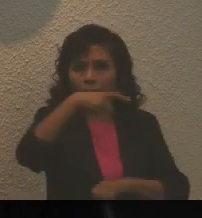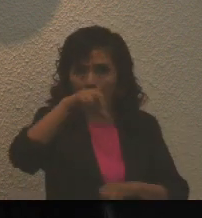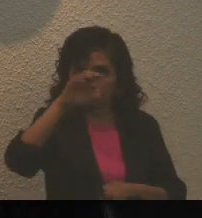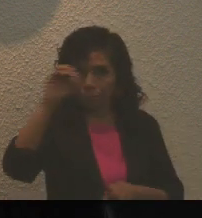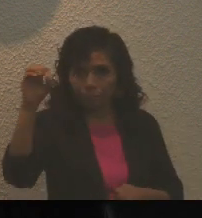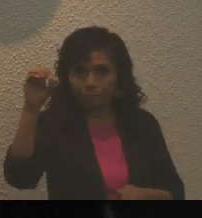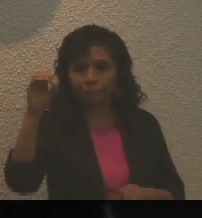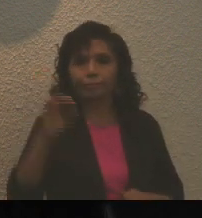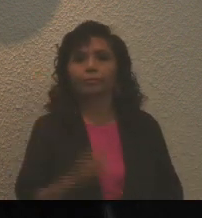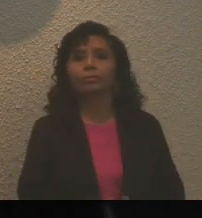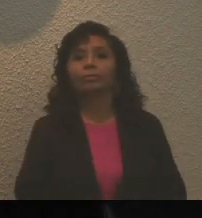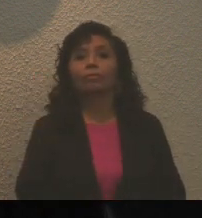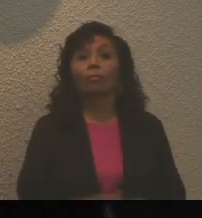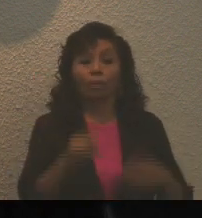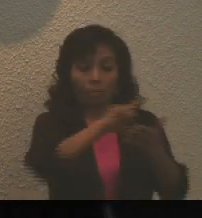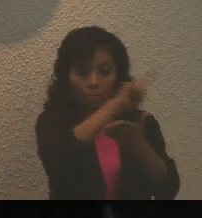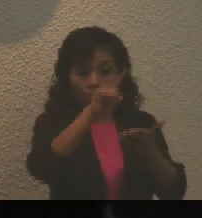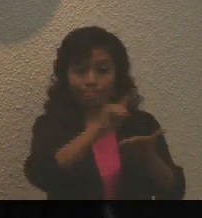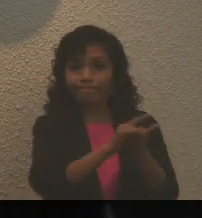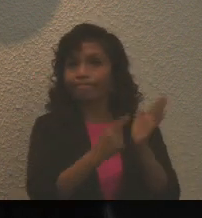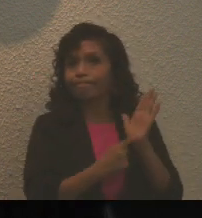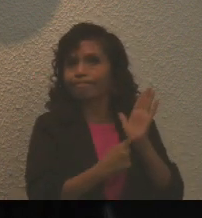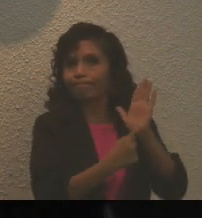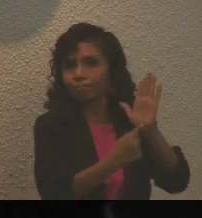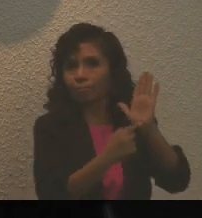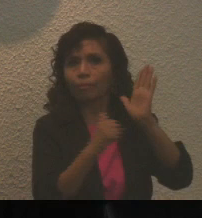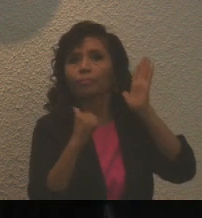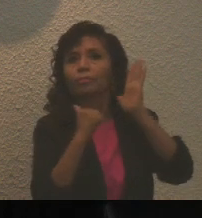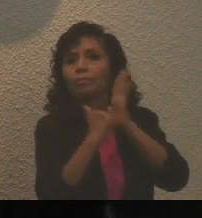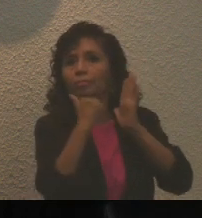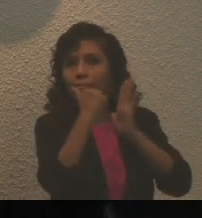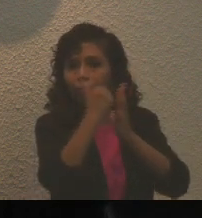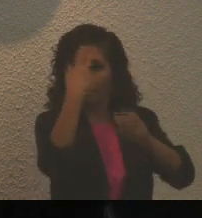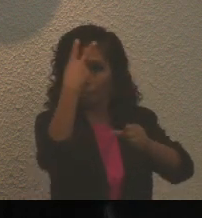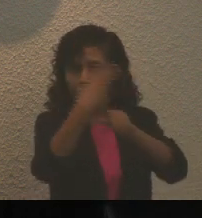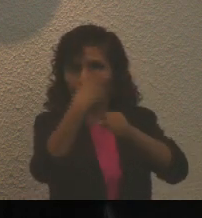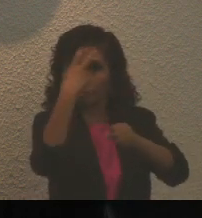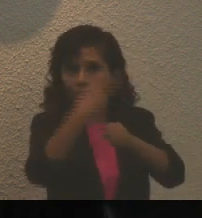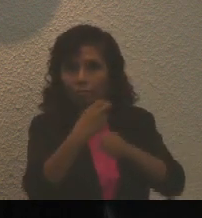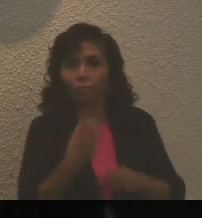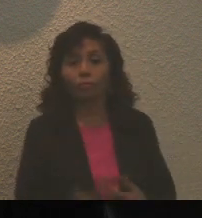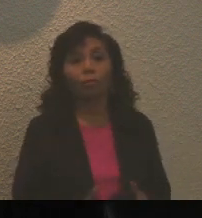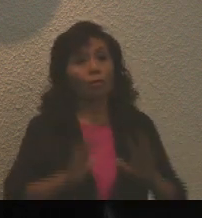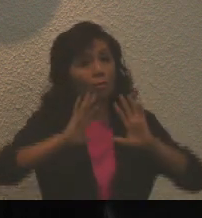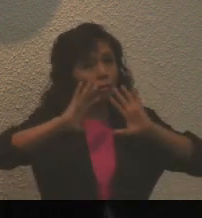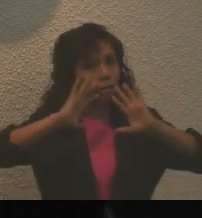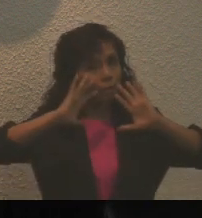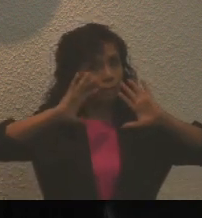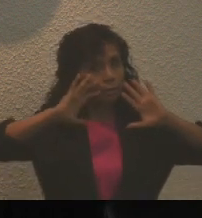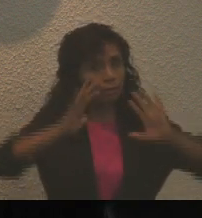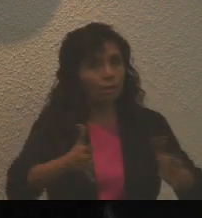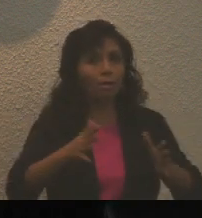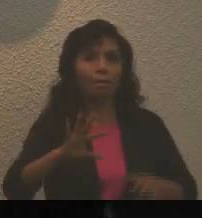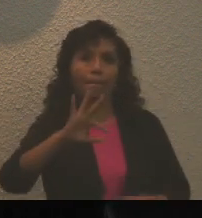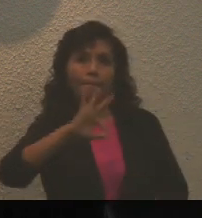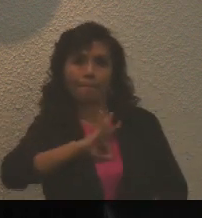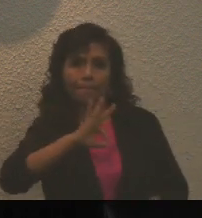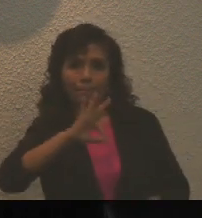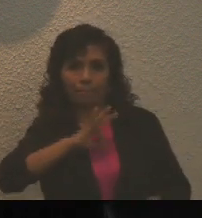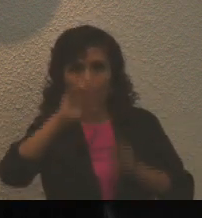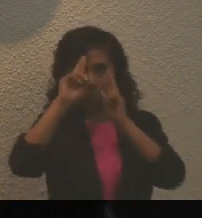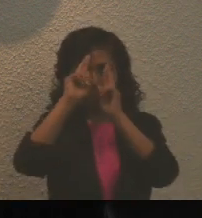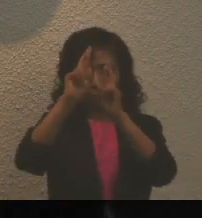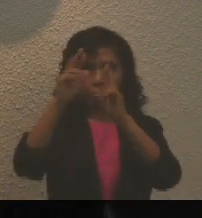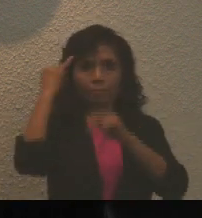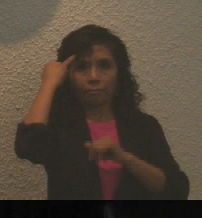decreta. Artículo 2º, se instituye la medalla al mérito indígena